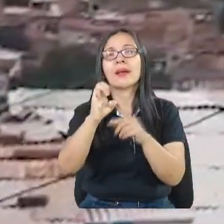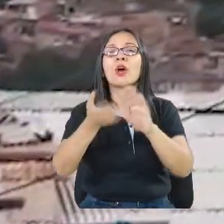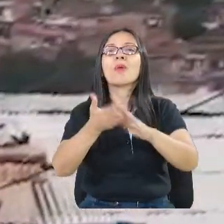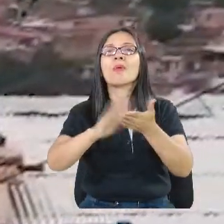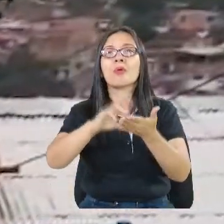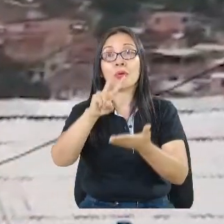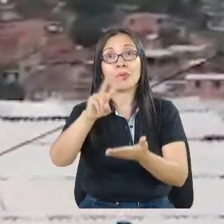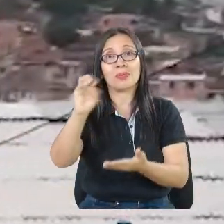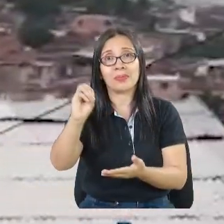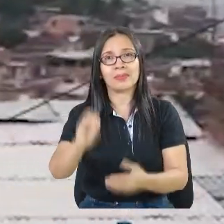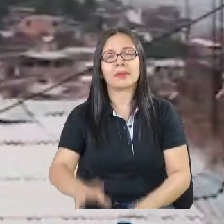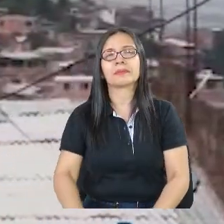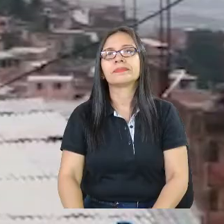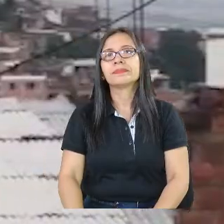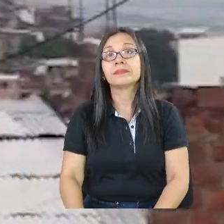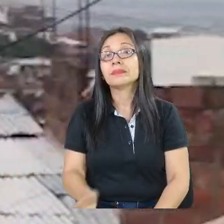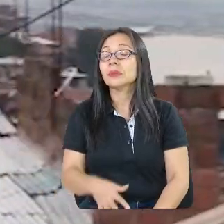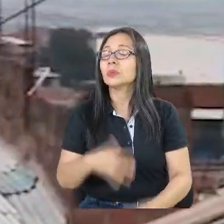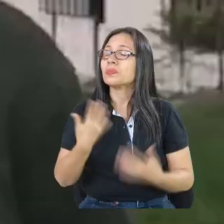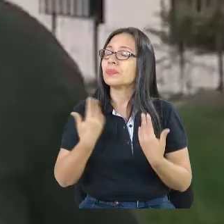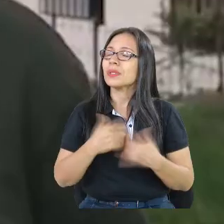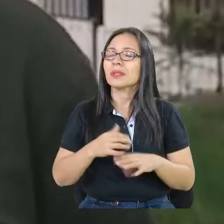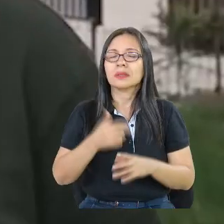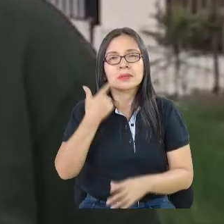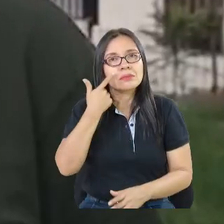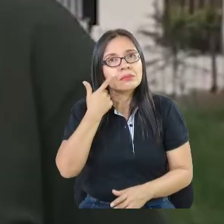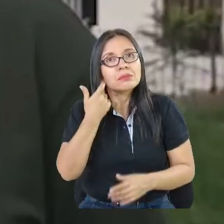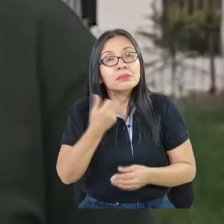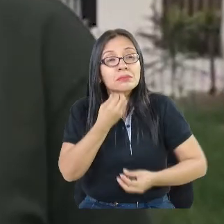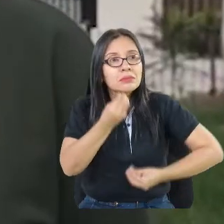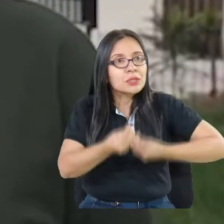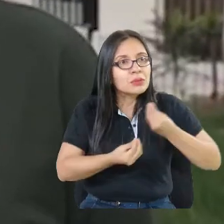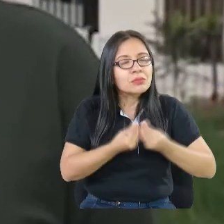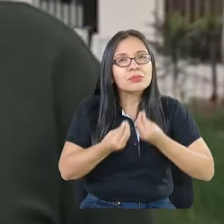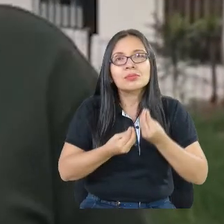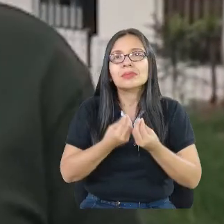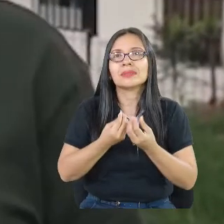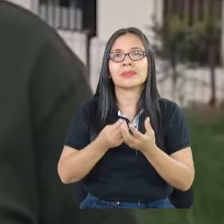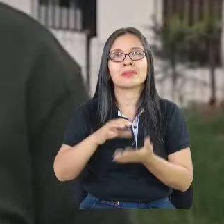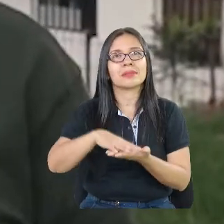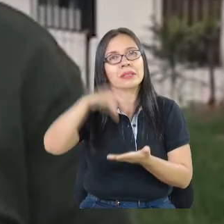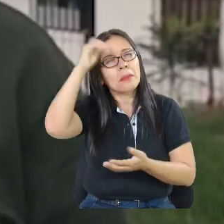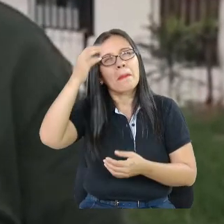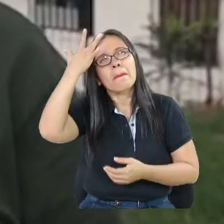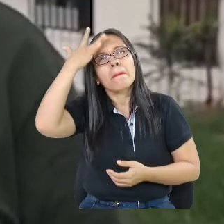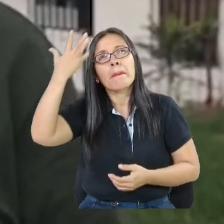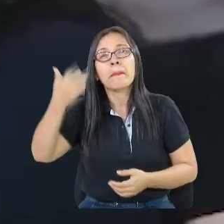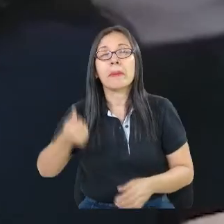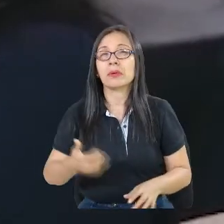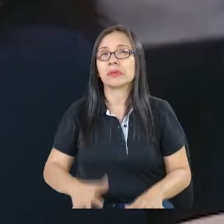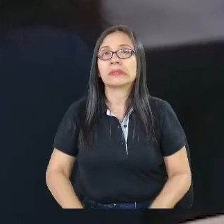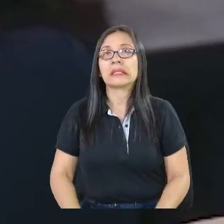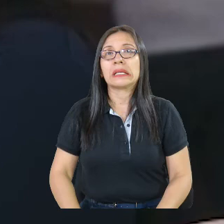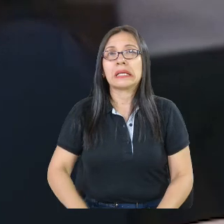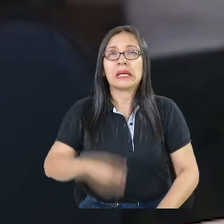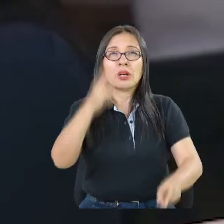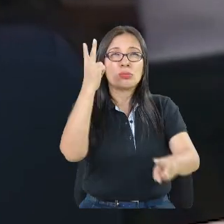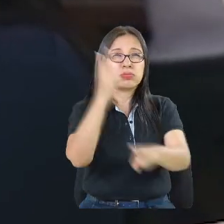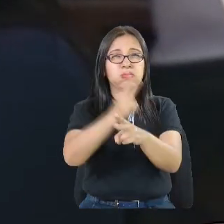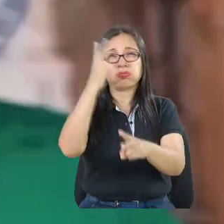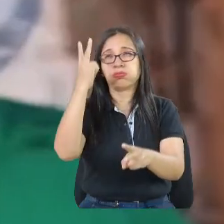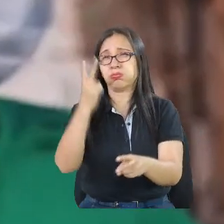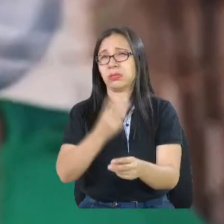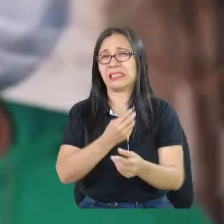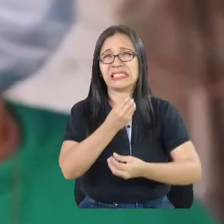todo el proceso que hemos tenido con esas entidades, porque el riesgo nos ha alimentado mucho,